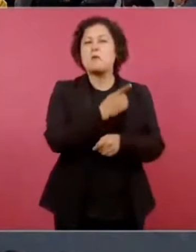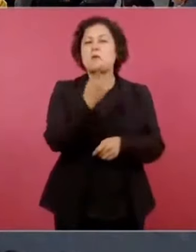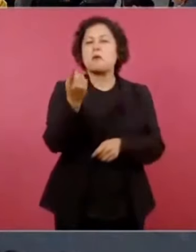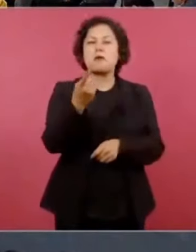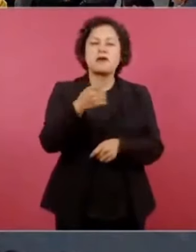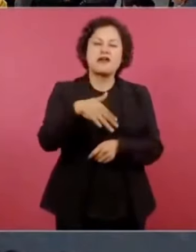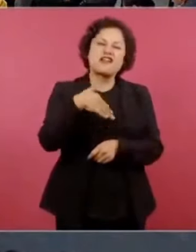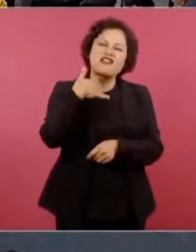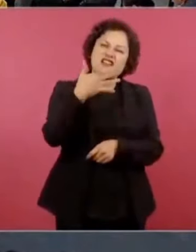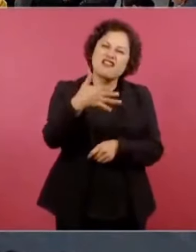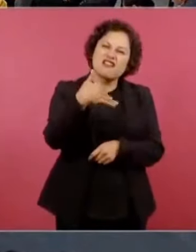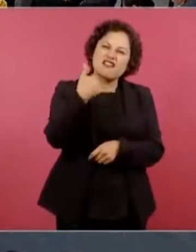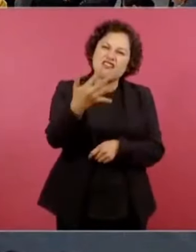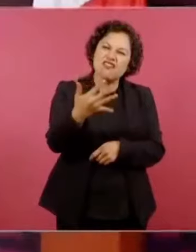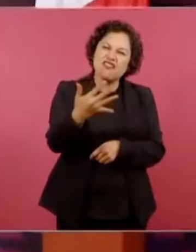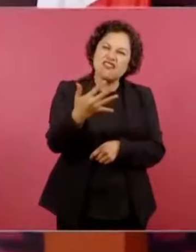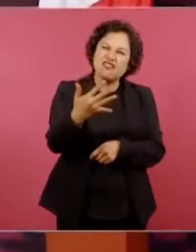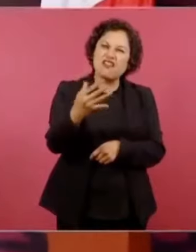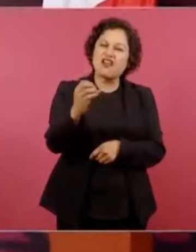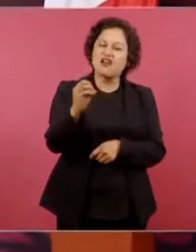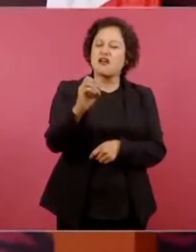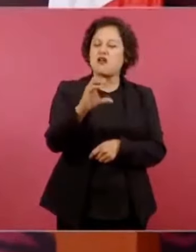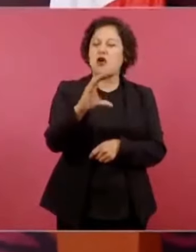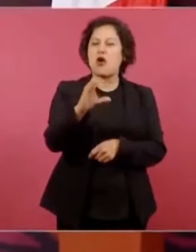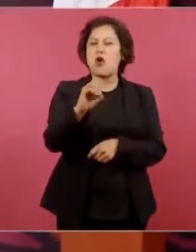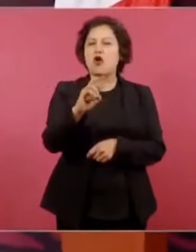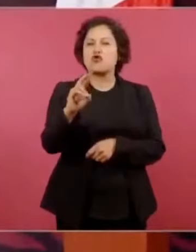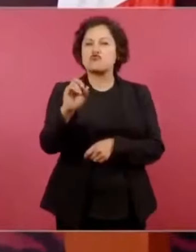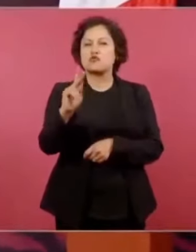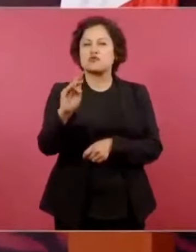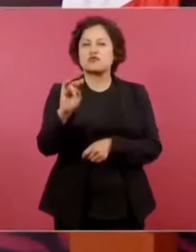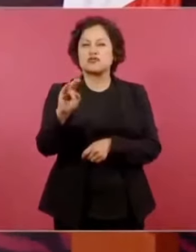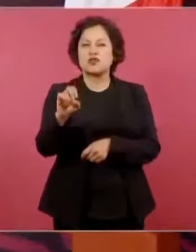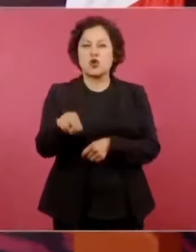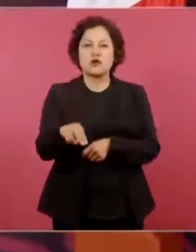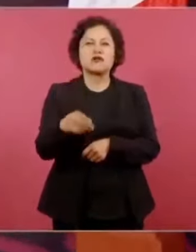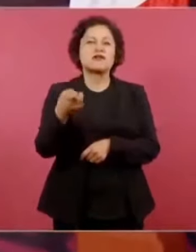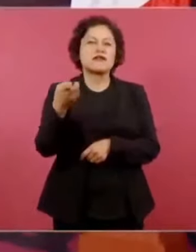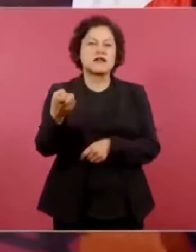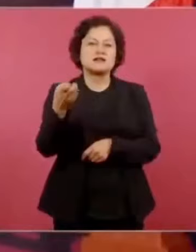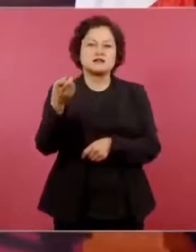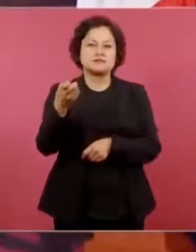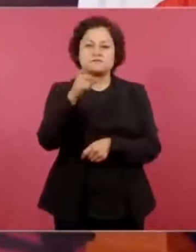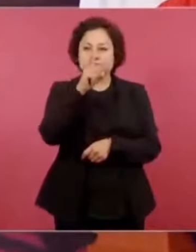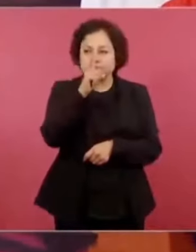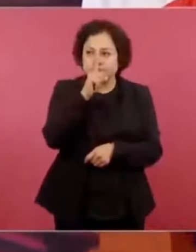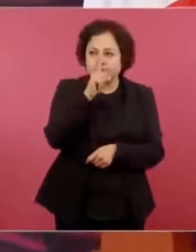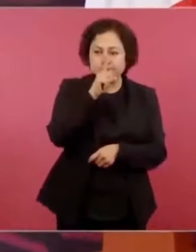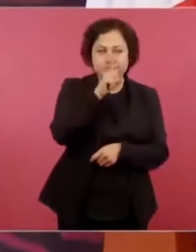prohibida, vetada, no se usaba